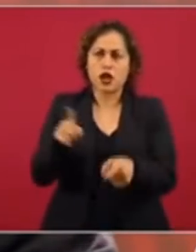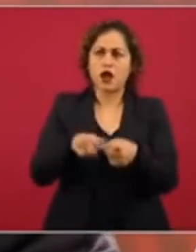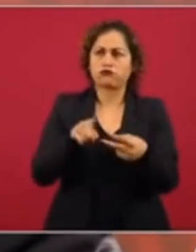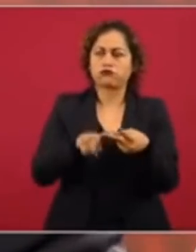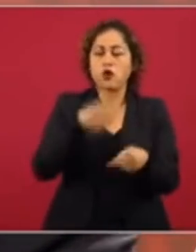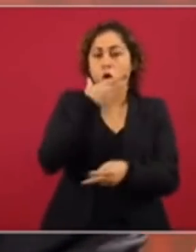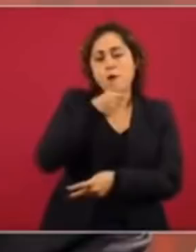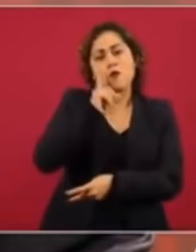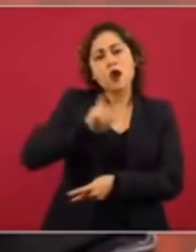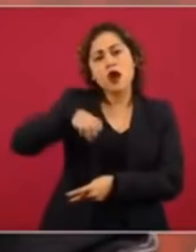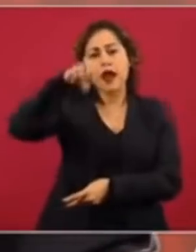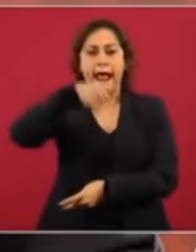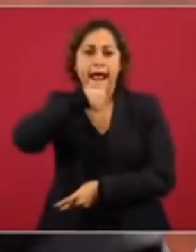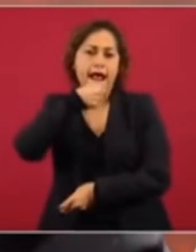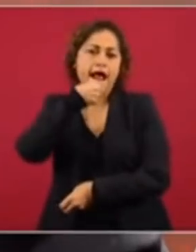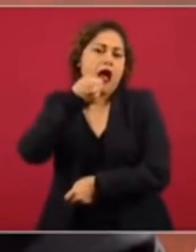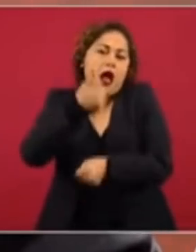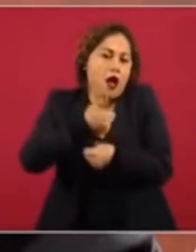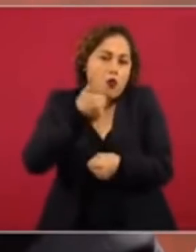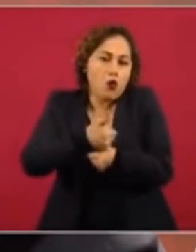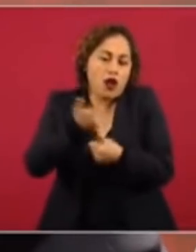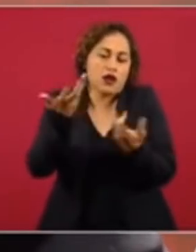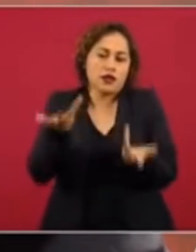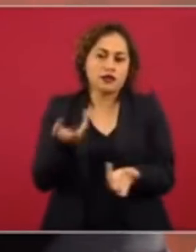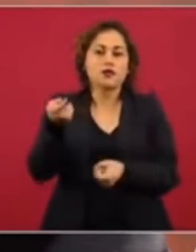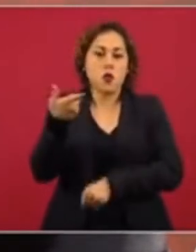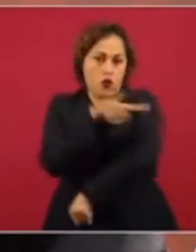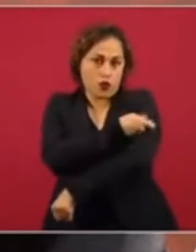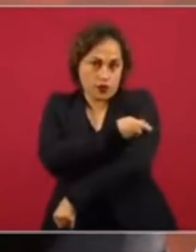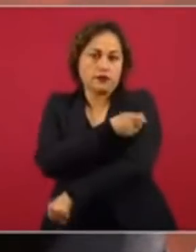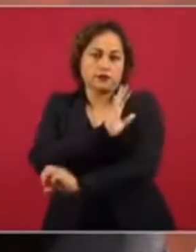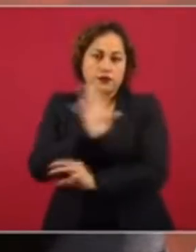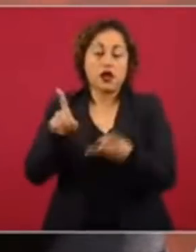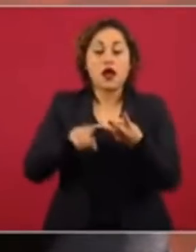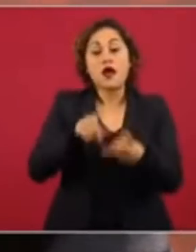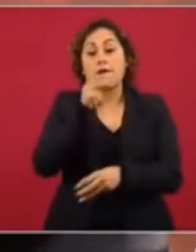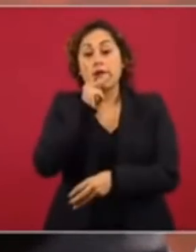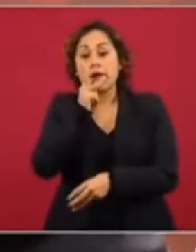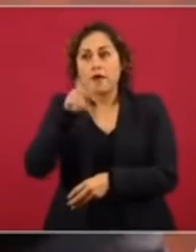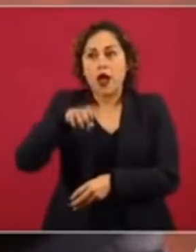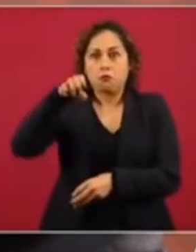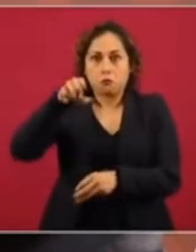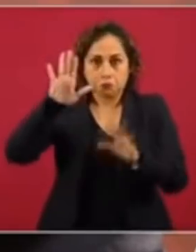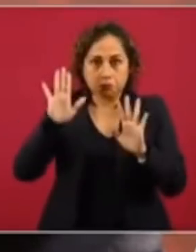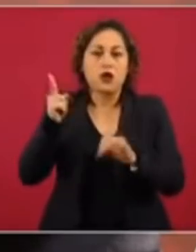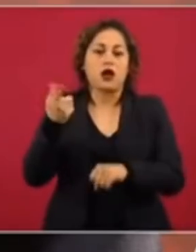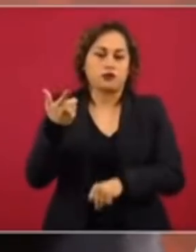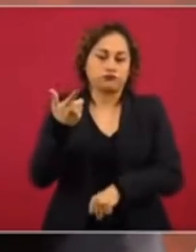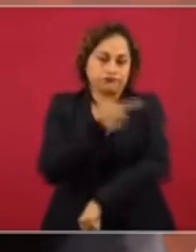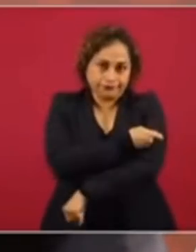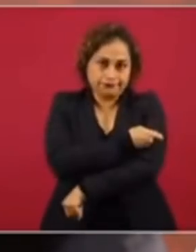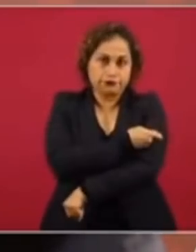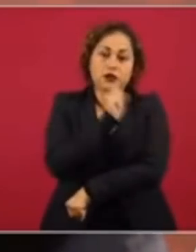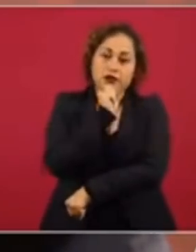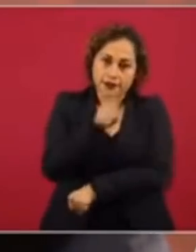vacunada, el papá está vacunado, si es una persona mayor, y el maestro.